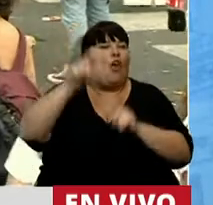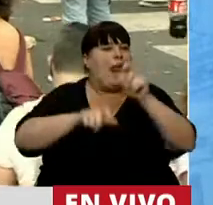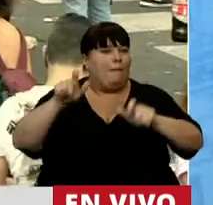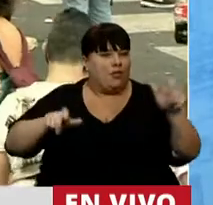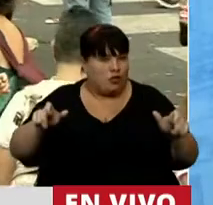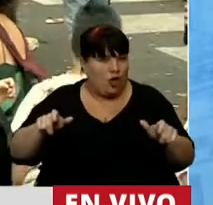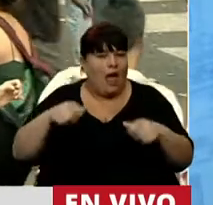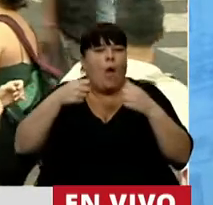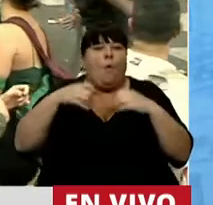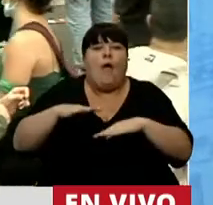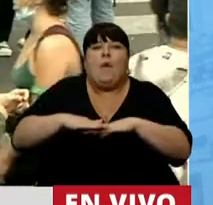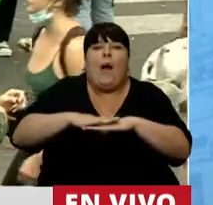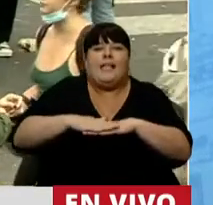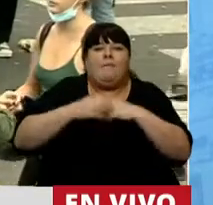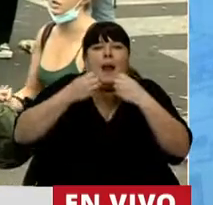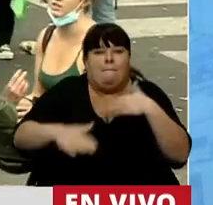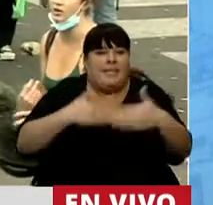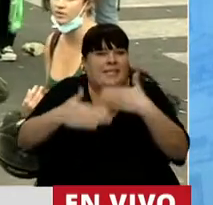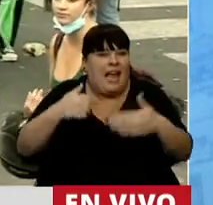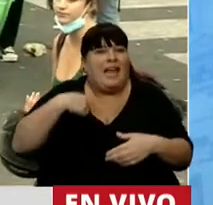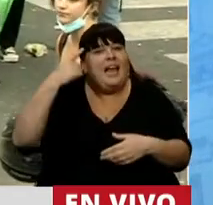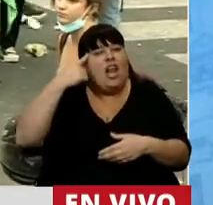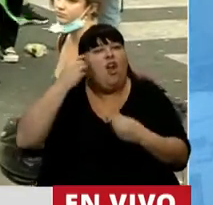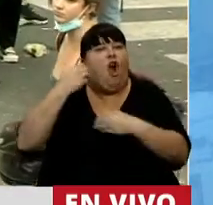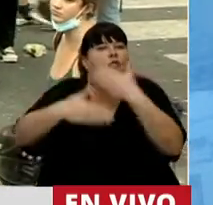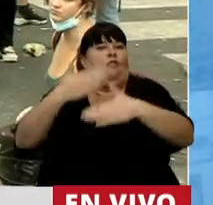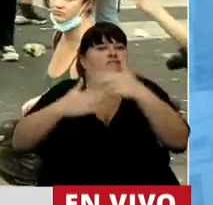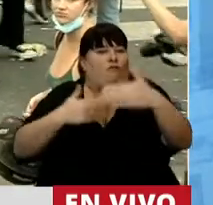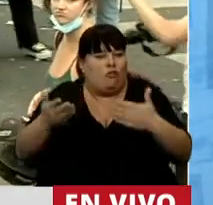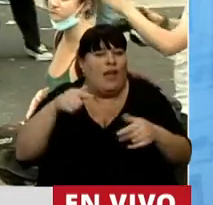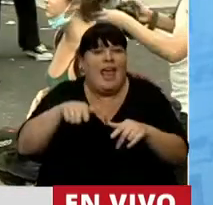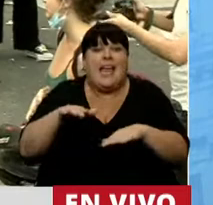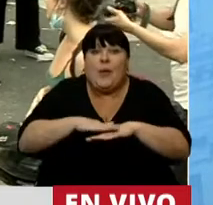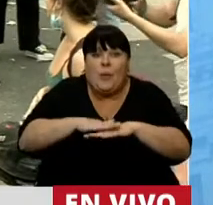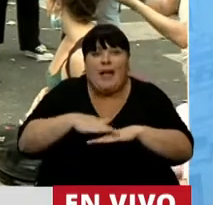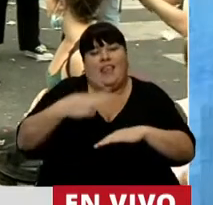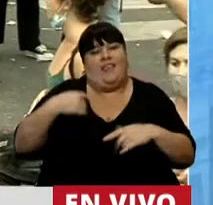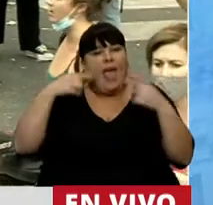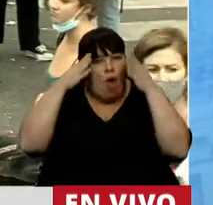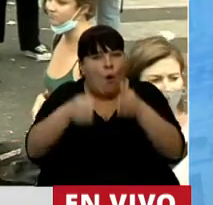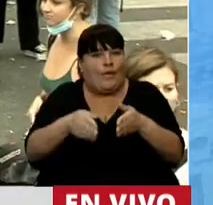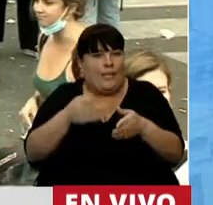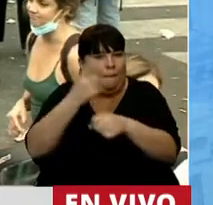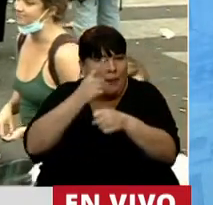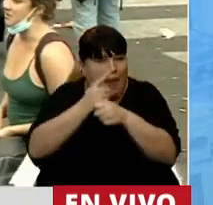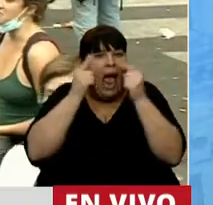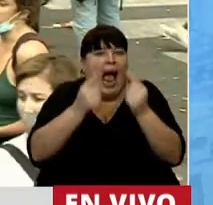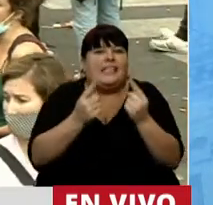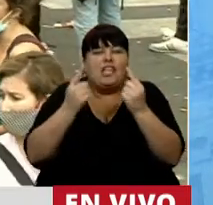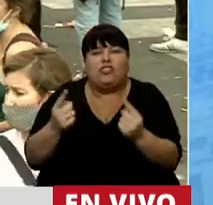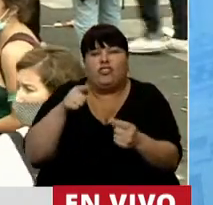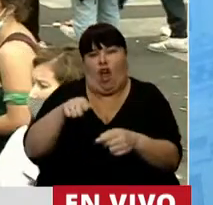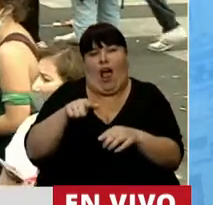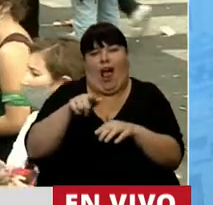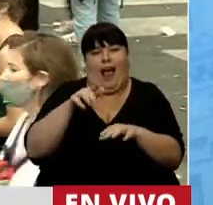persona. Son los cimientos en los cuales basamos la edificación. Y en esos cimientos son los que tenemos que poner nuestras prioridades atendiendo a esta